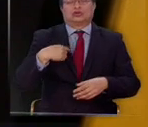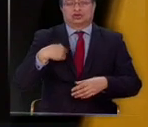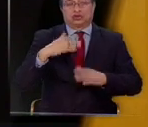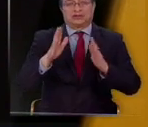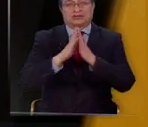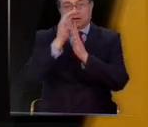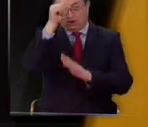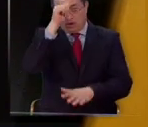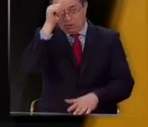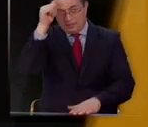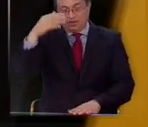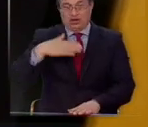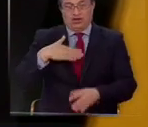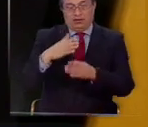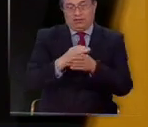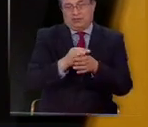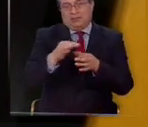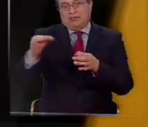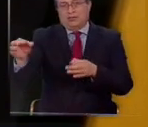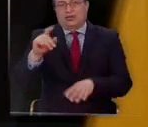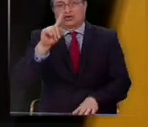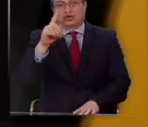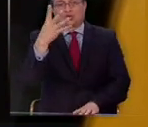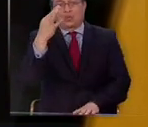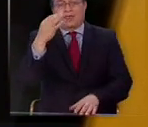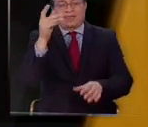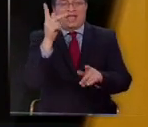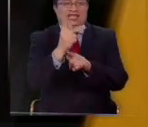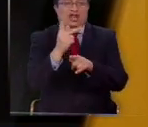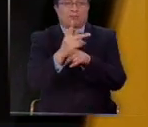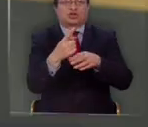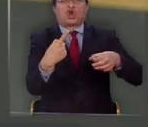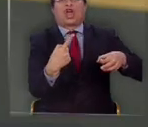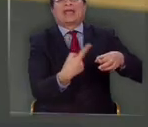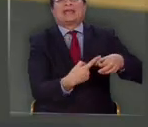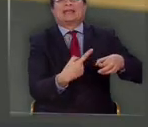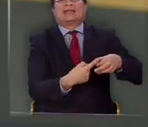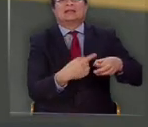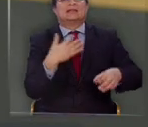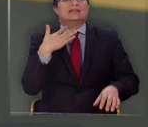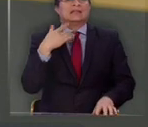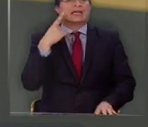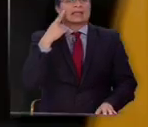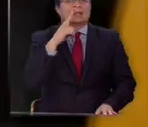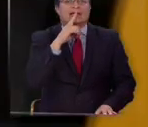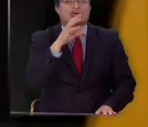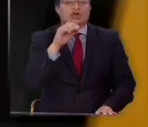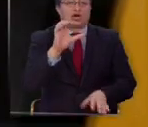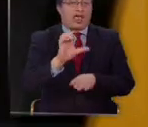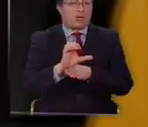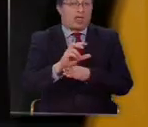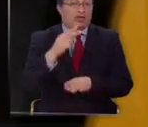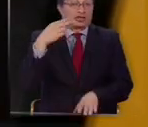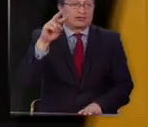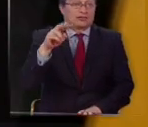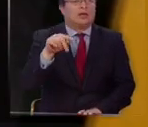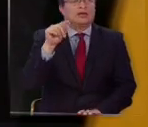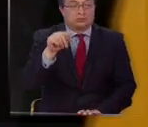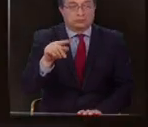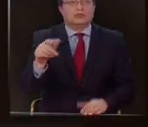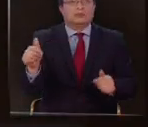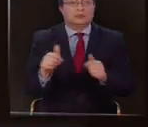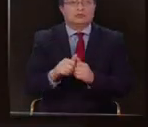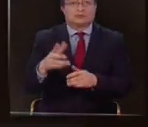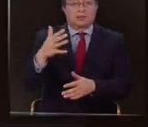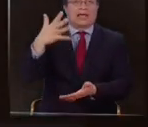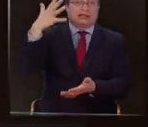Domingo de los Colorado. Estoy a 140 kilómetros de Quito. Ya volveremos con el médico Osvaldo Albán, que se encuentra